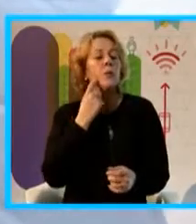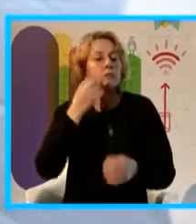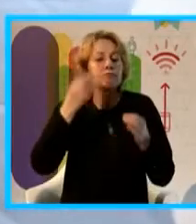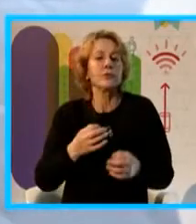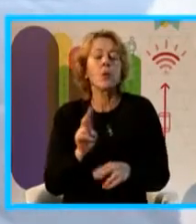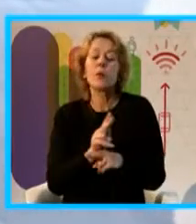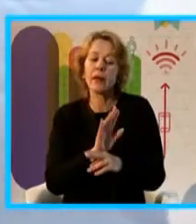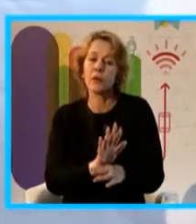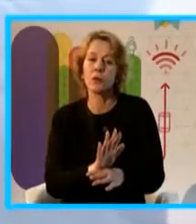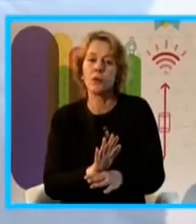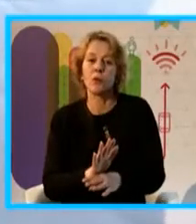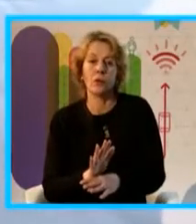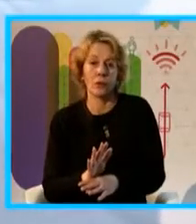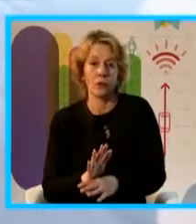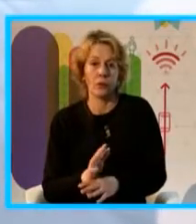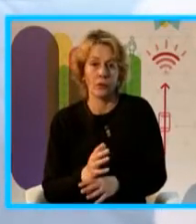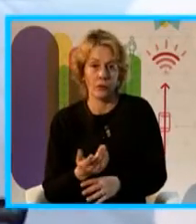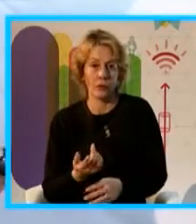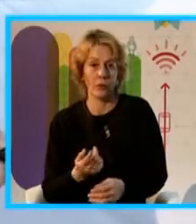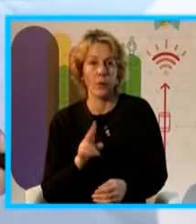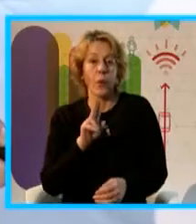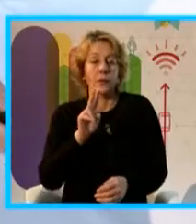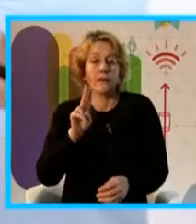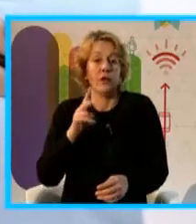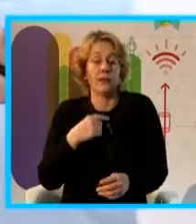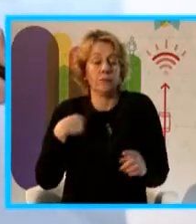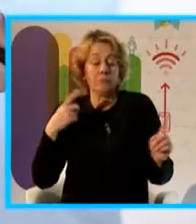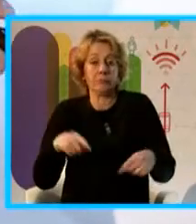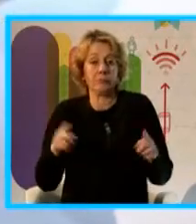Lo que nos plantearon ellos en su momento fue